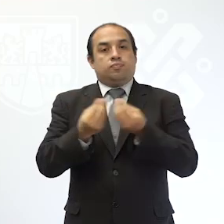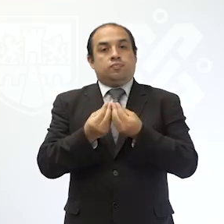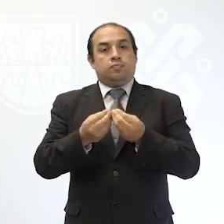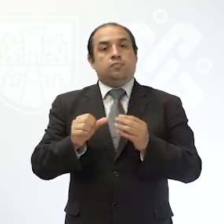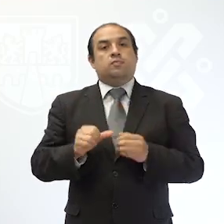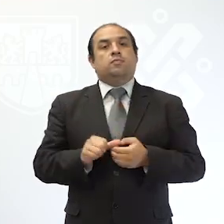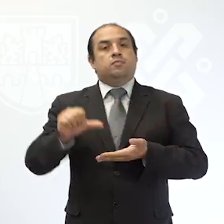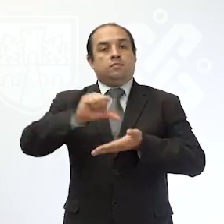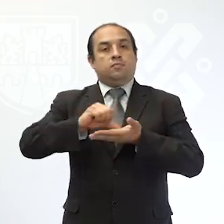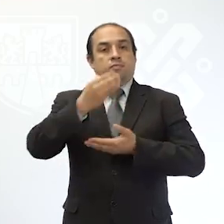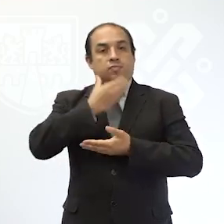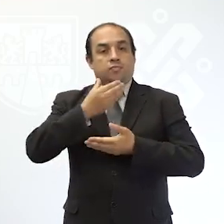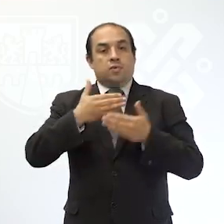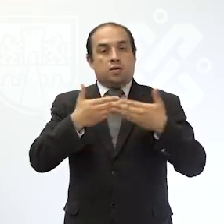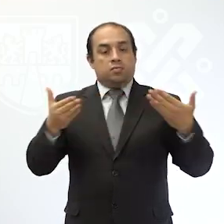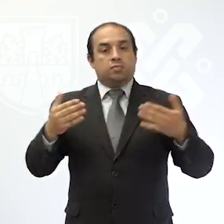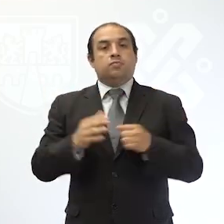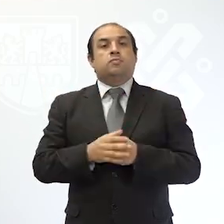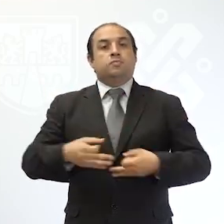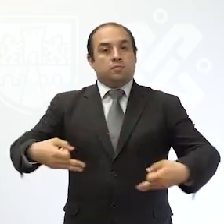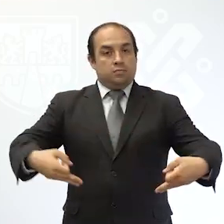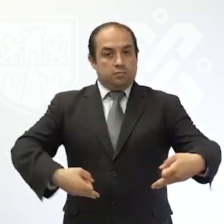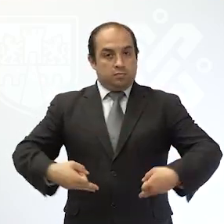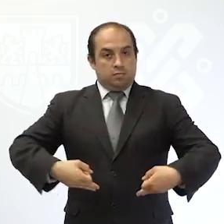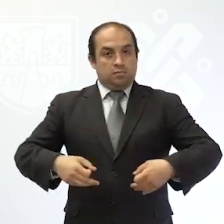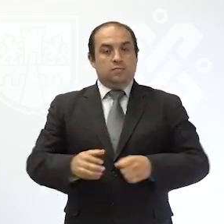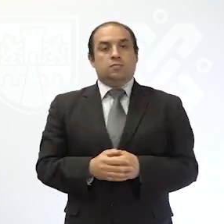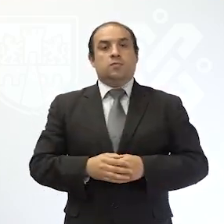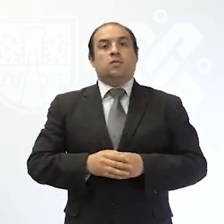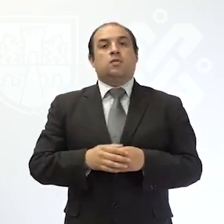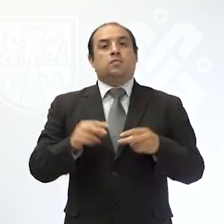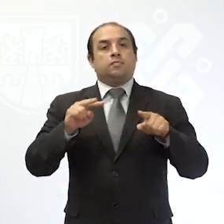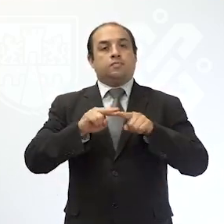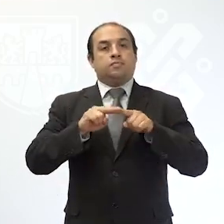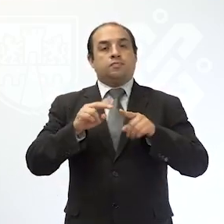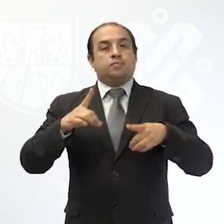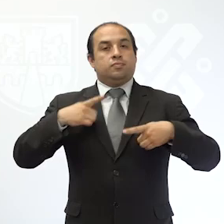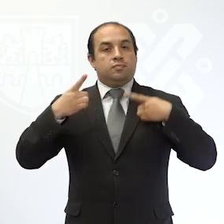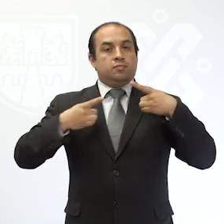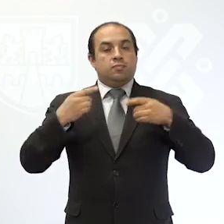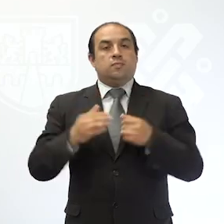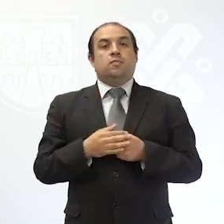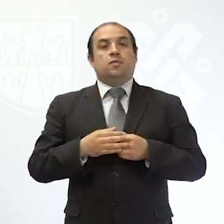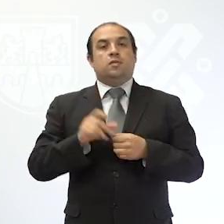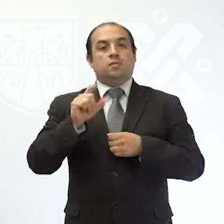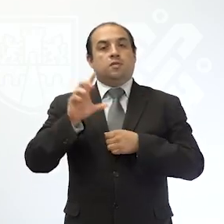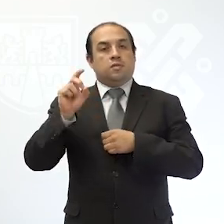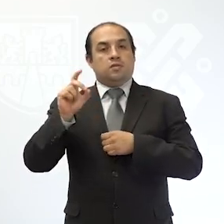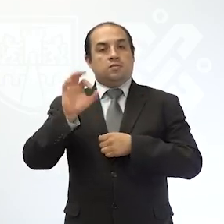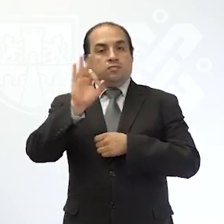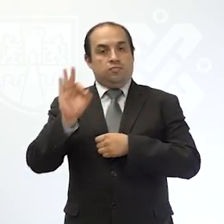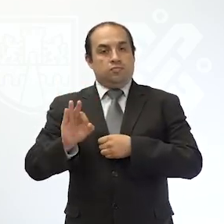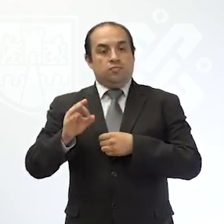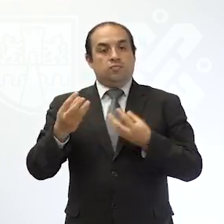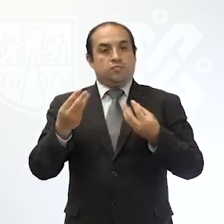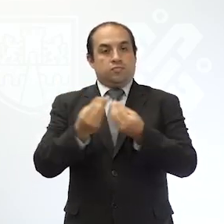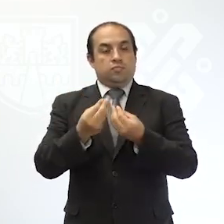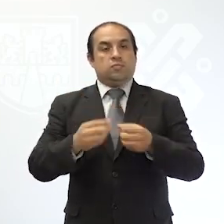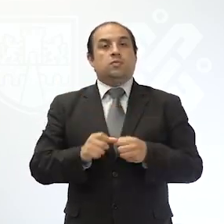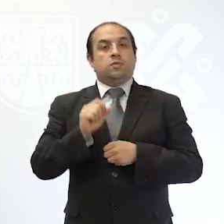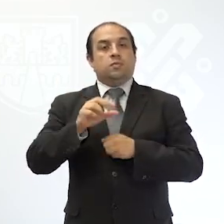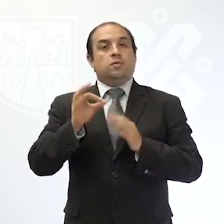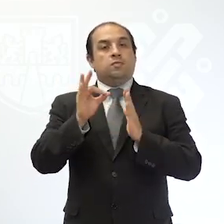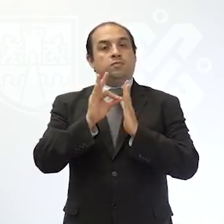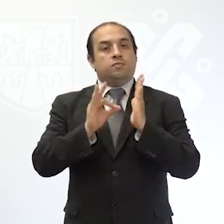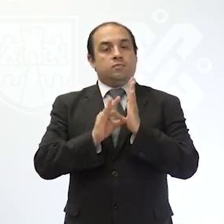comerciales y abrir teatros y parques de diversiones con un aforo del 30%. También quiero decirles que a la